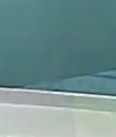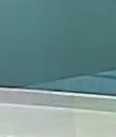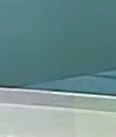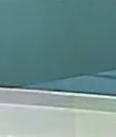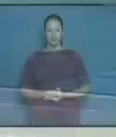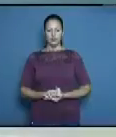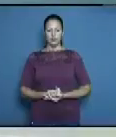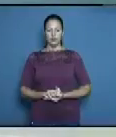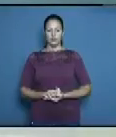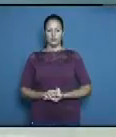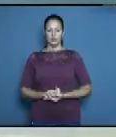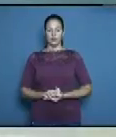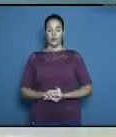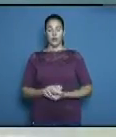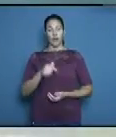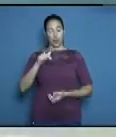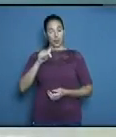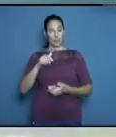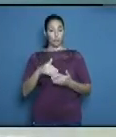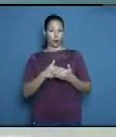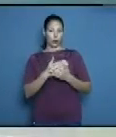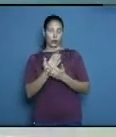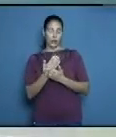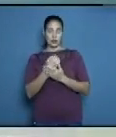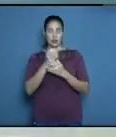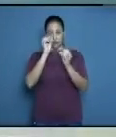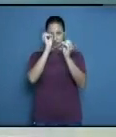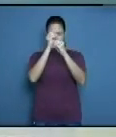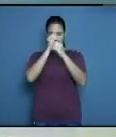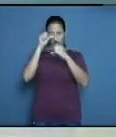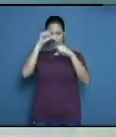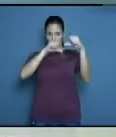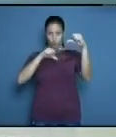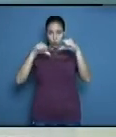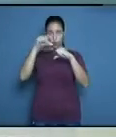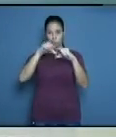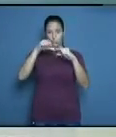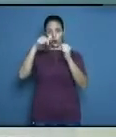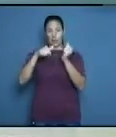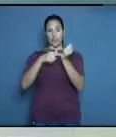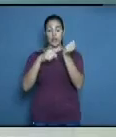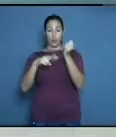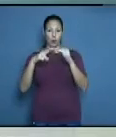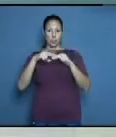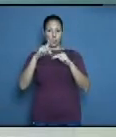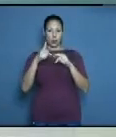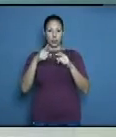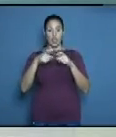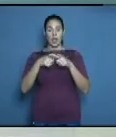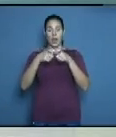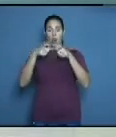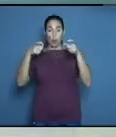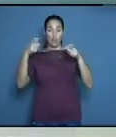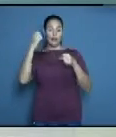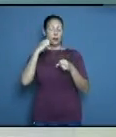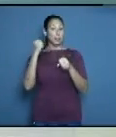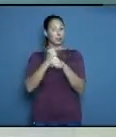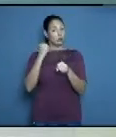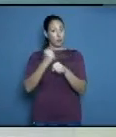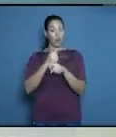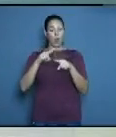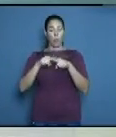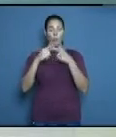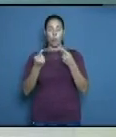Y mis amigos, por estos días el laboratorio de biología molecular de Holguín incrementa su labor debido al ascenso considerable